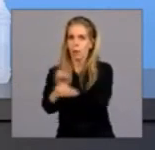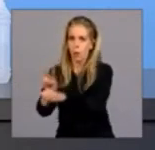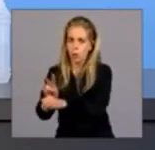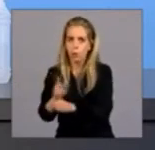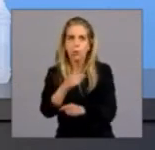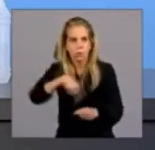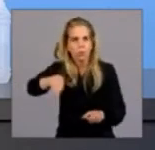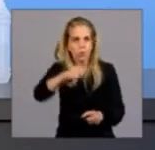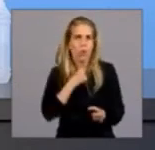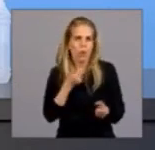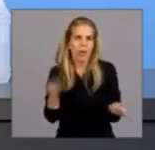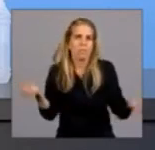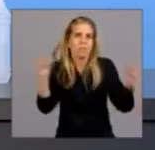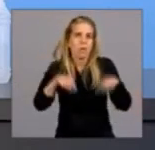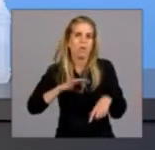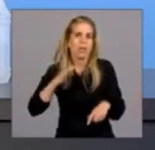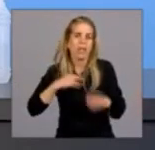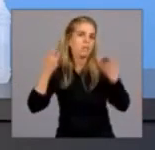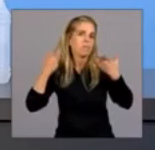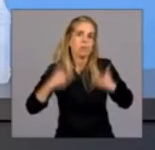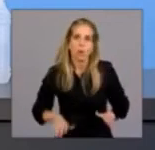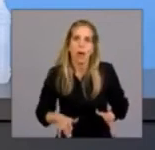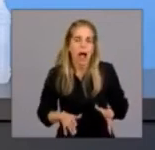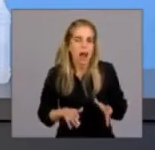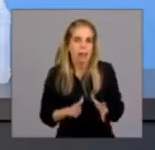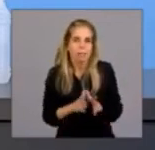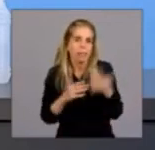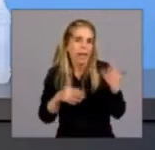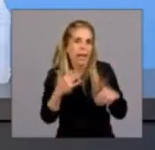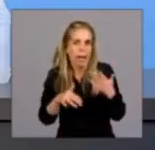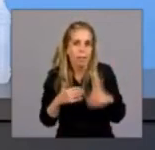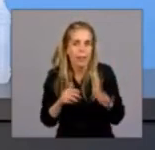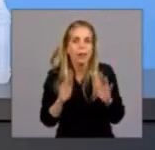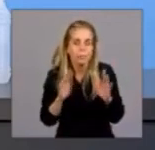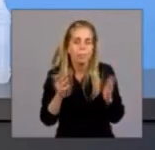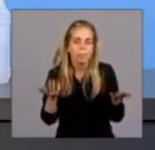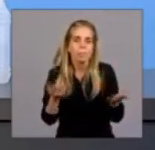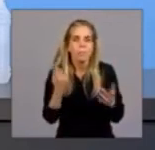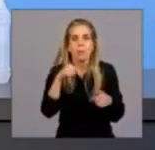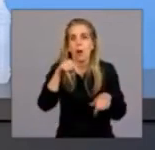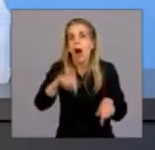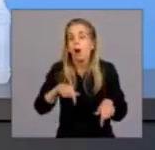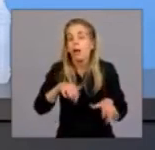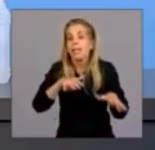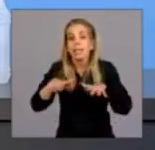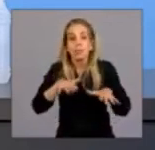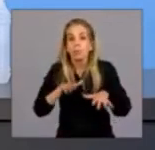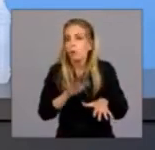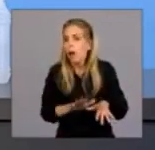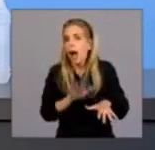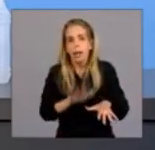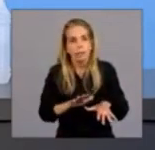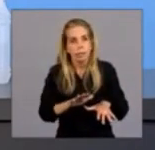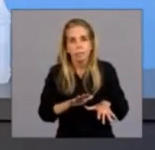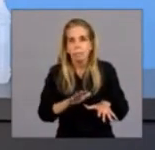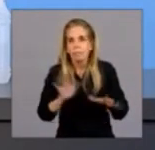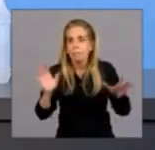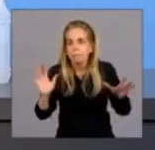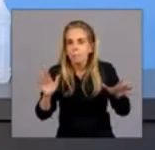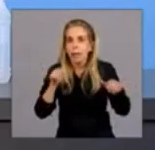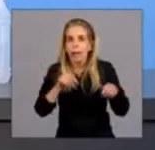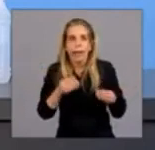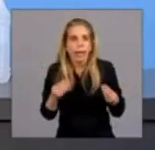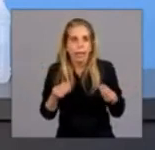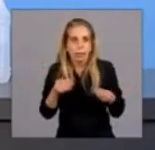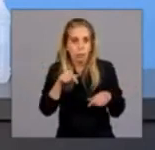a nuestra vida y a nuestro ritmo habitual lo antes posible, pero esto es la realidad y lo que estamos haciendo